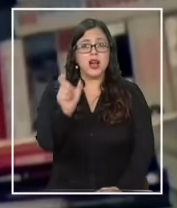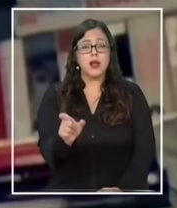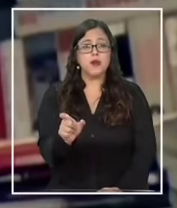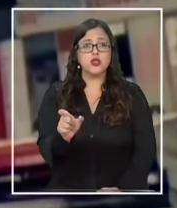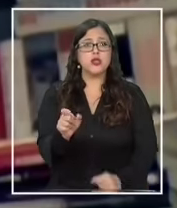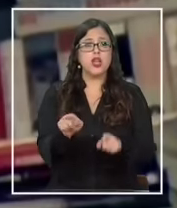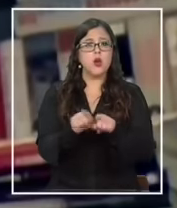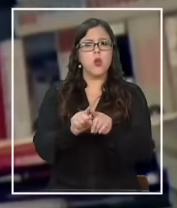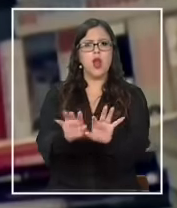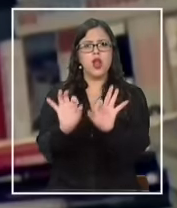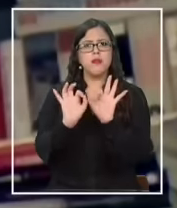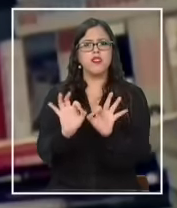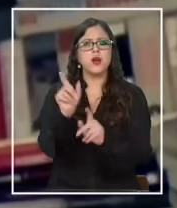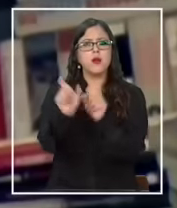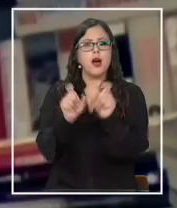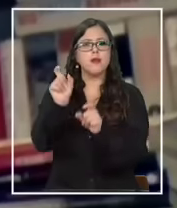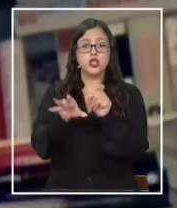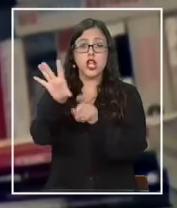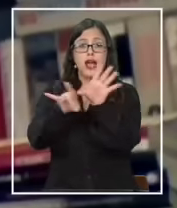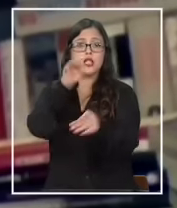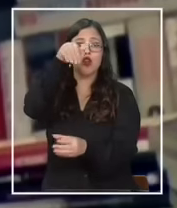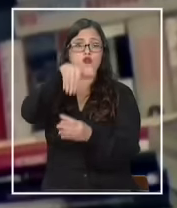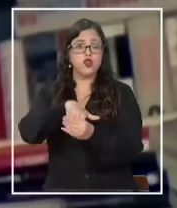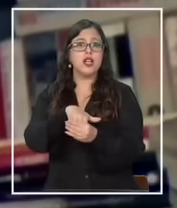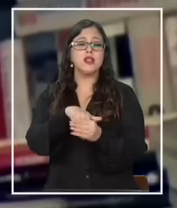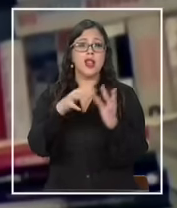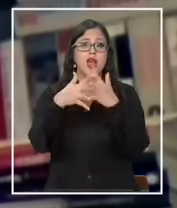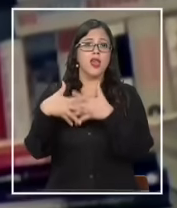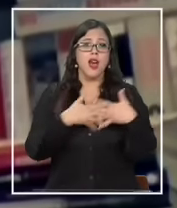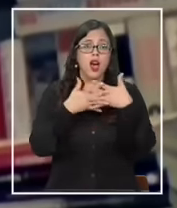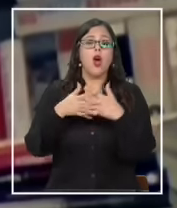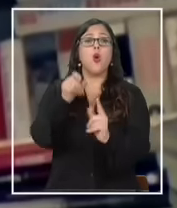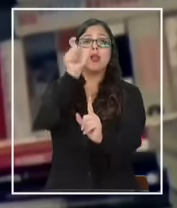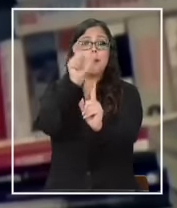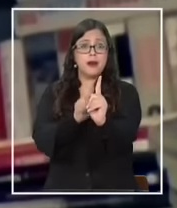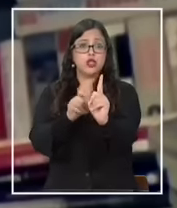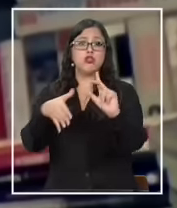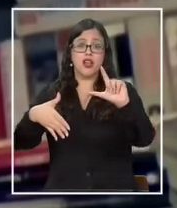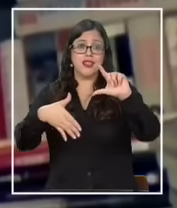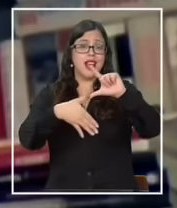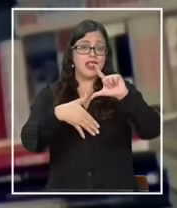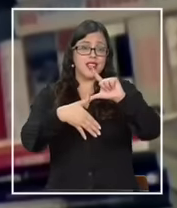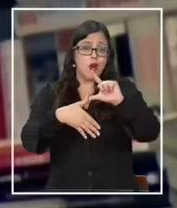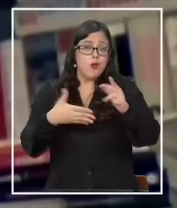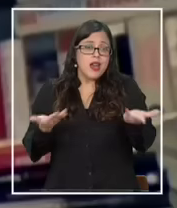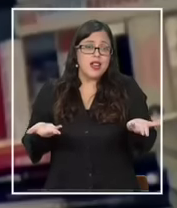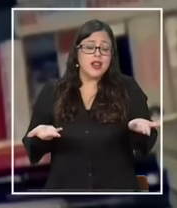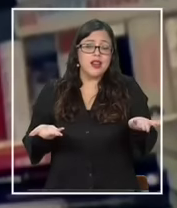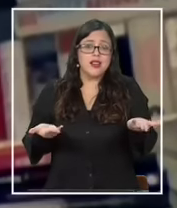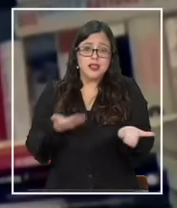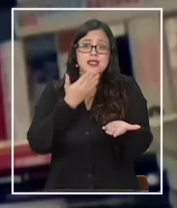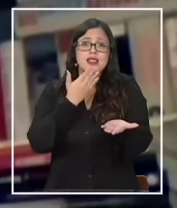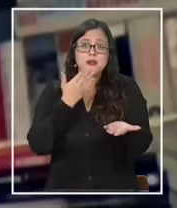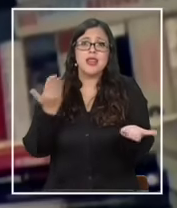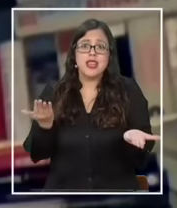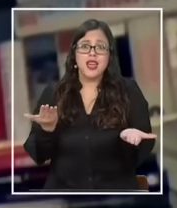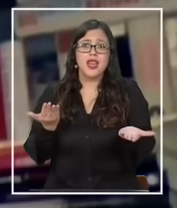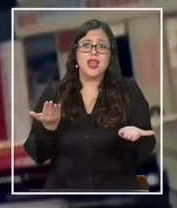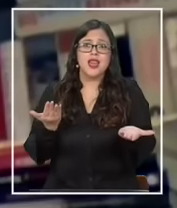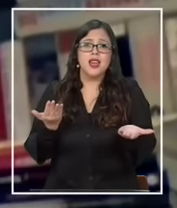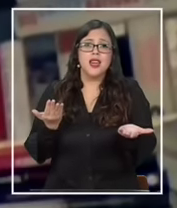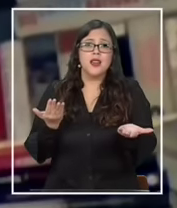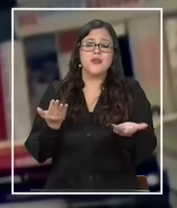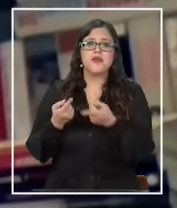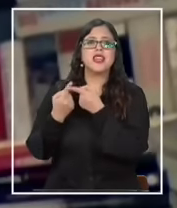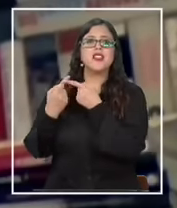es bien premiada por parte de los electores de Estados Unidos es una persona latina y por lo tanto también va en contraposición del